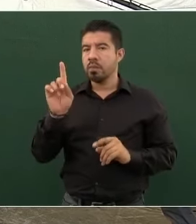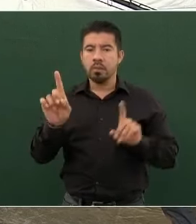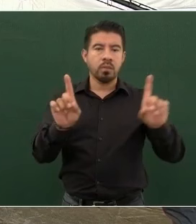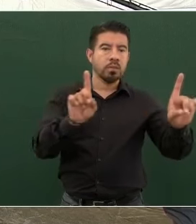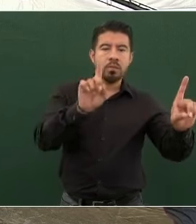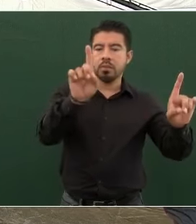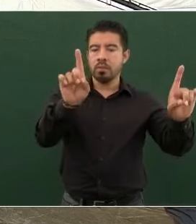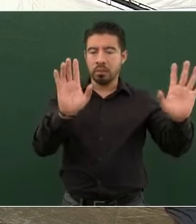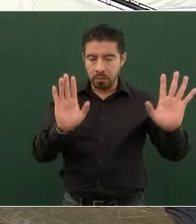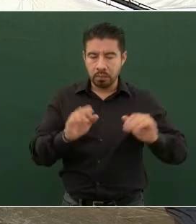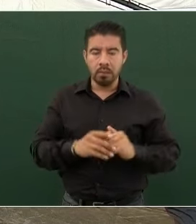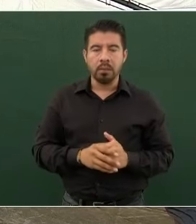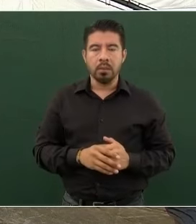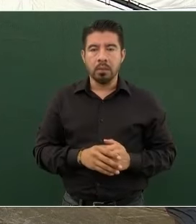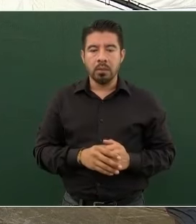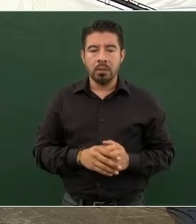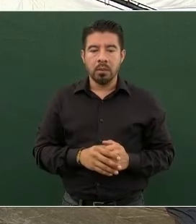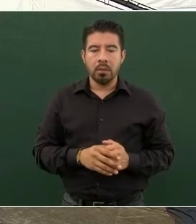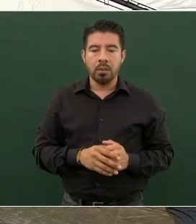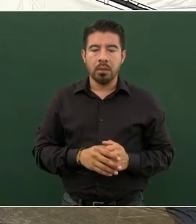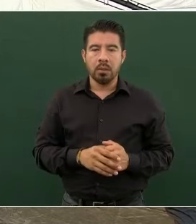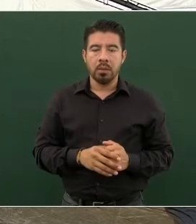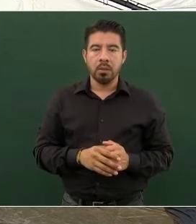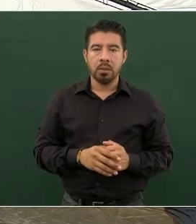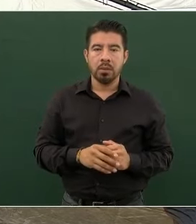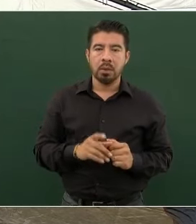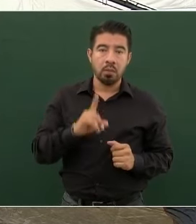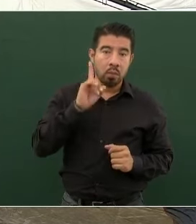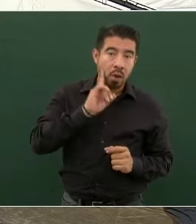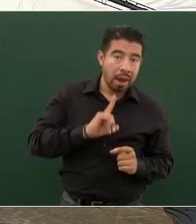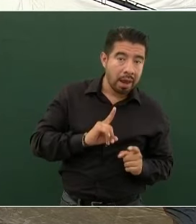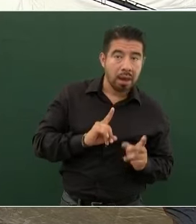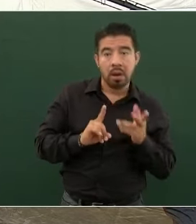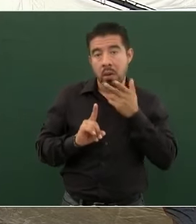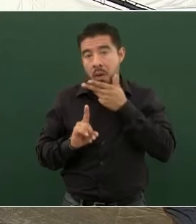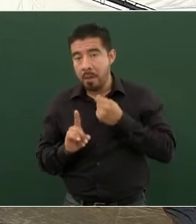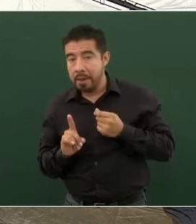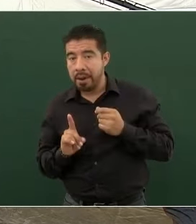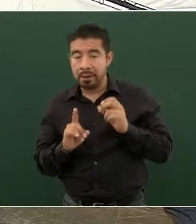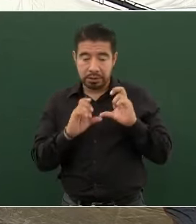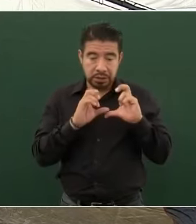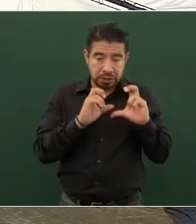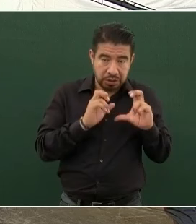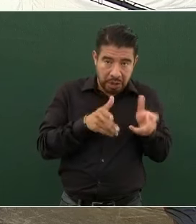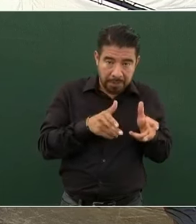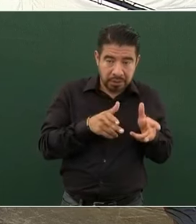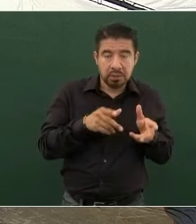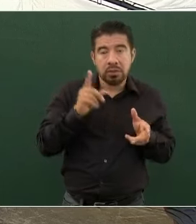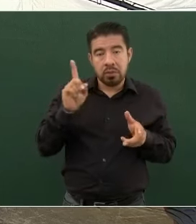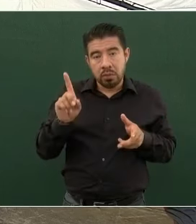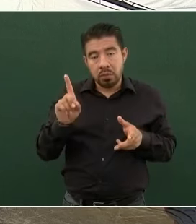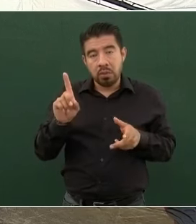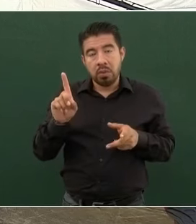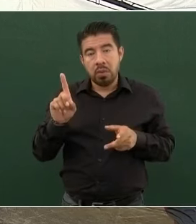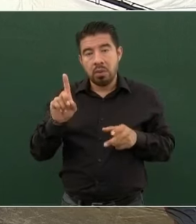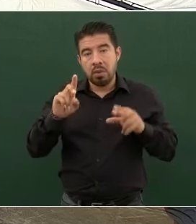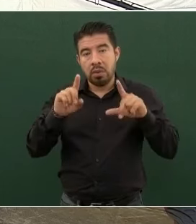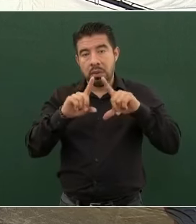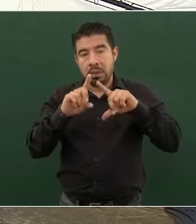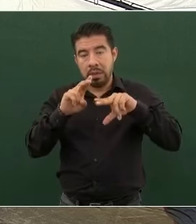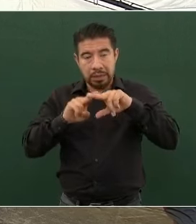una periodista, un periodista de Chiapas y uno nacional